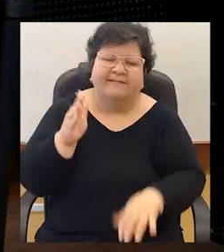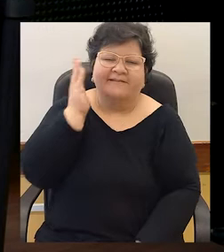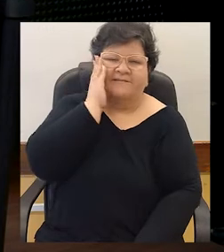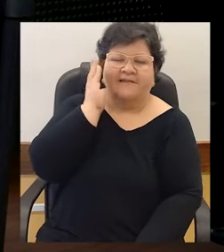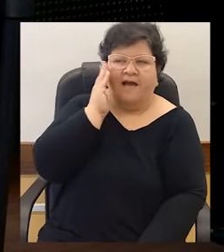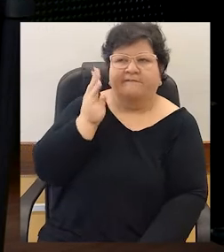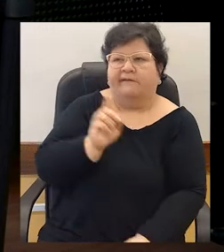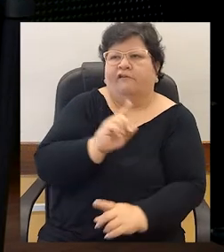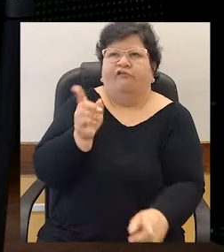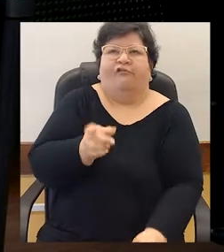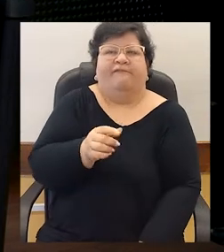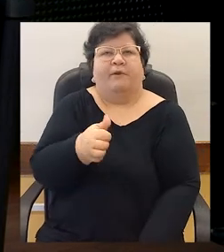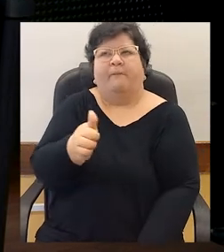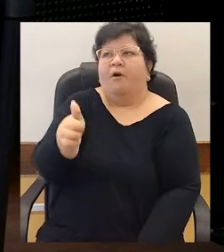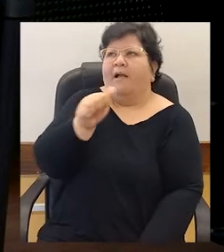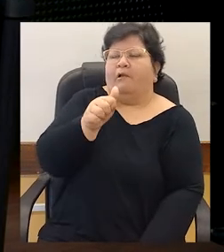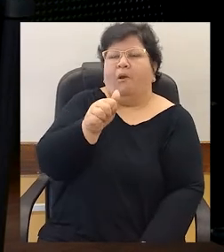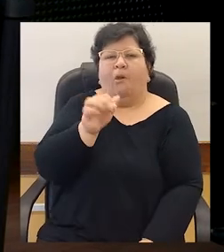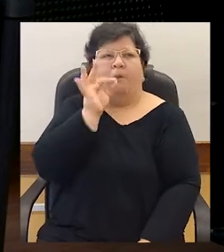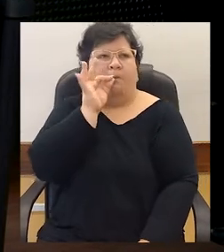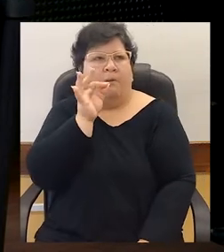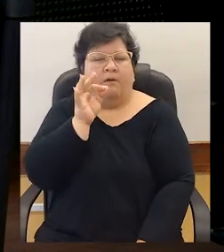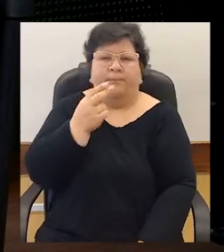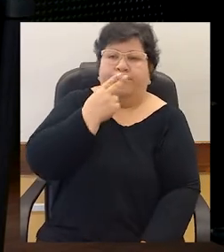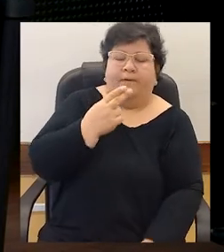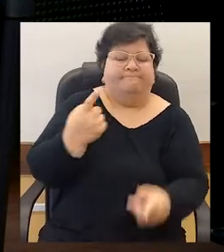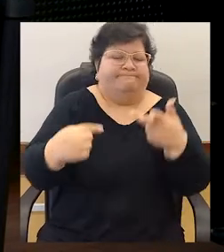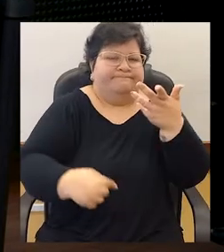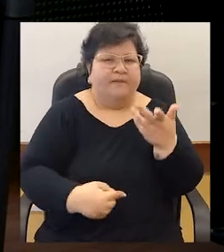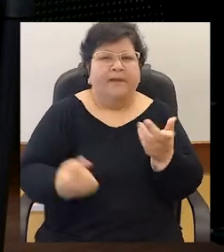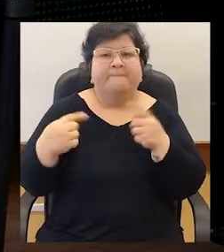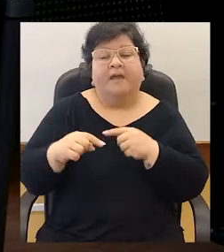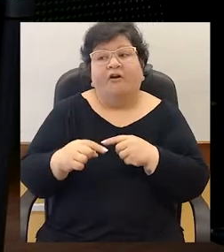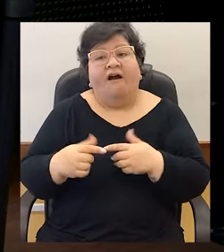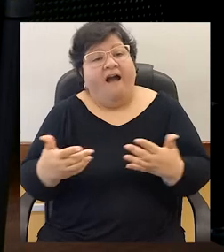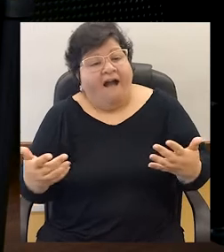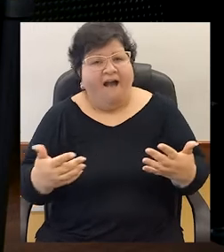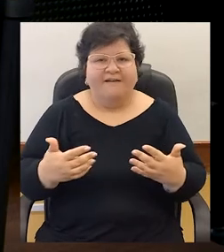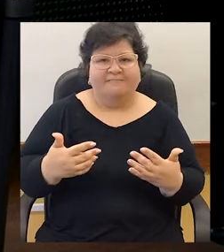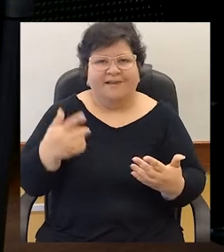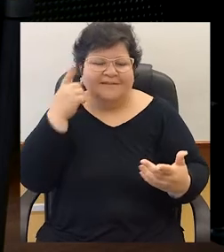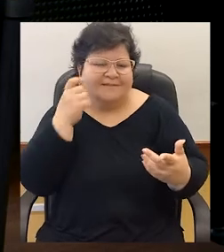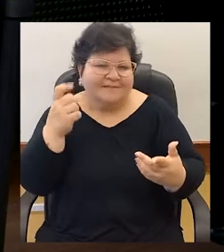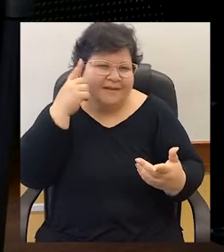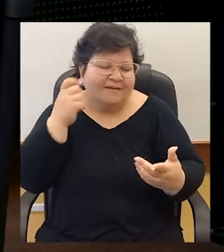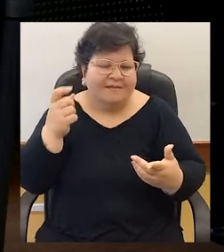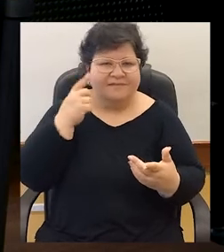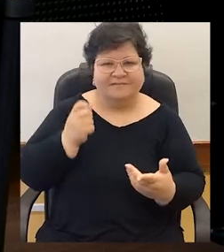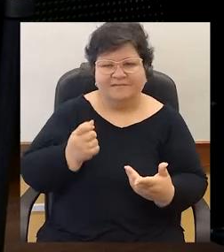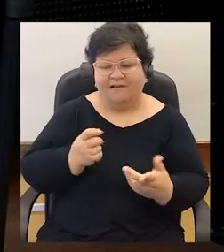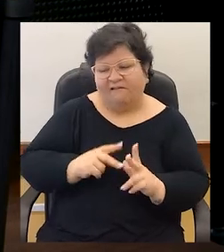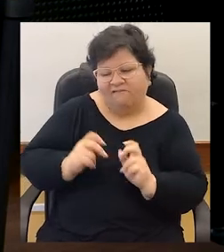tiene que consumir determinada sustancia, ahora está con sus pares, eso es muy recompensante, y bueno, está explorando. Y eso es parte del proceso